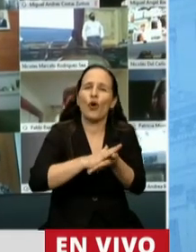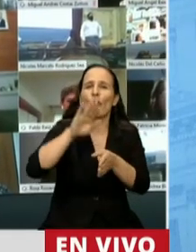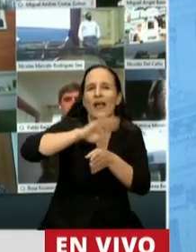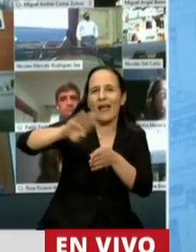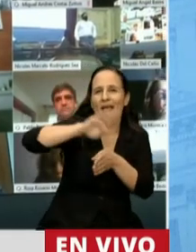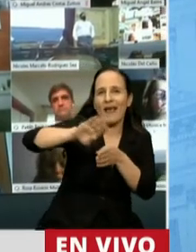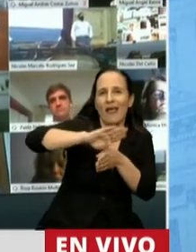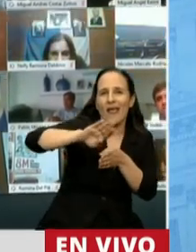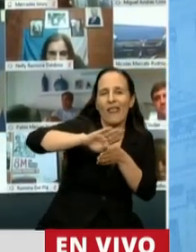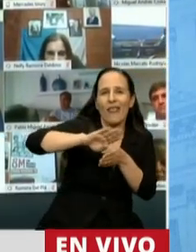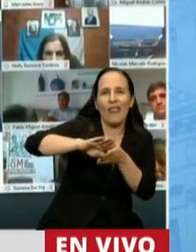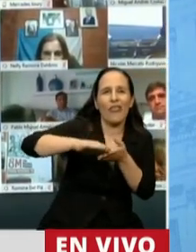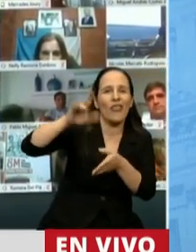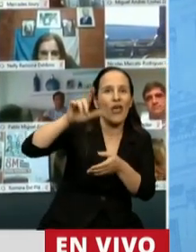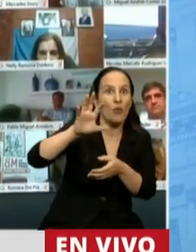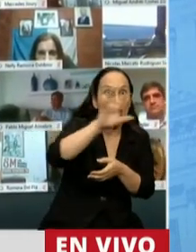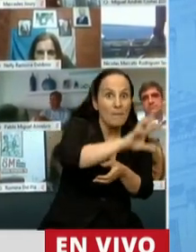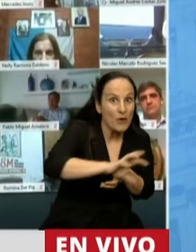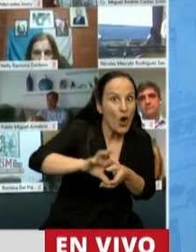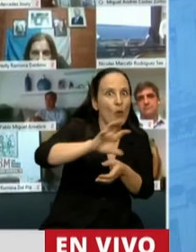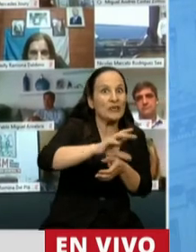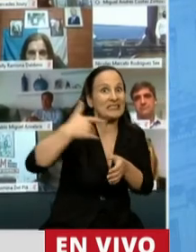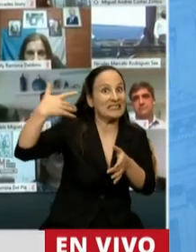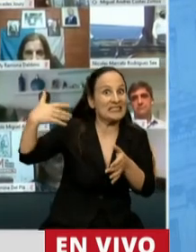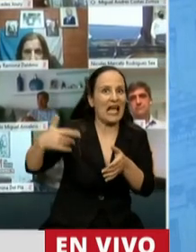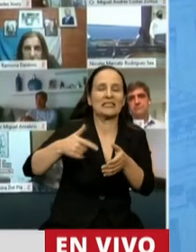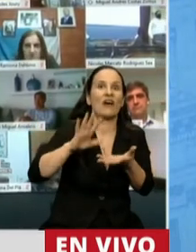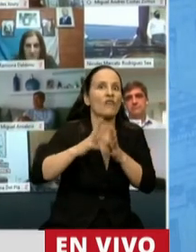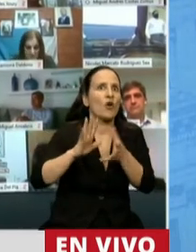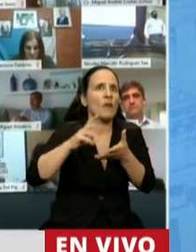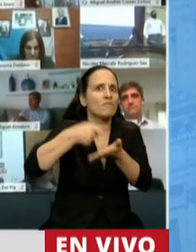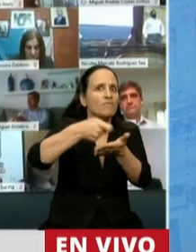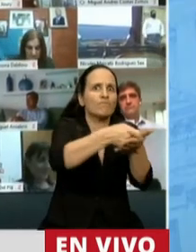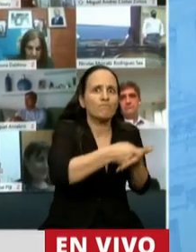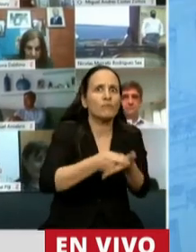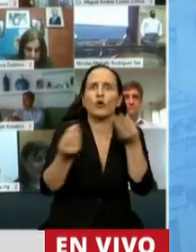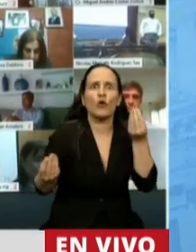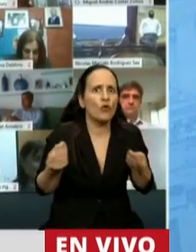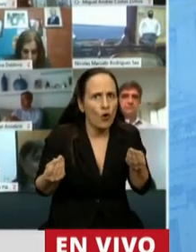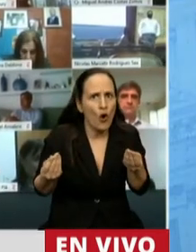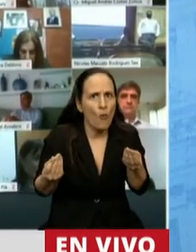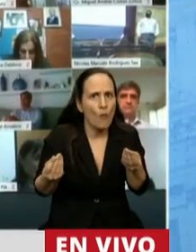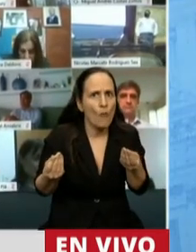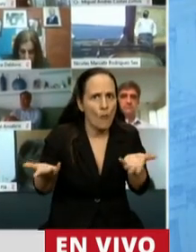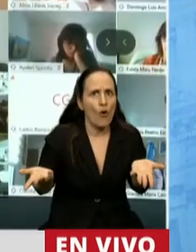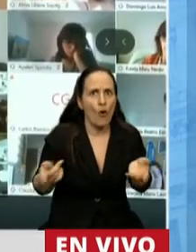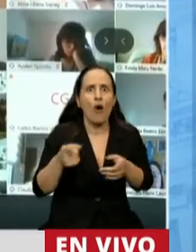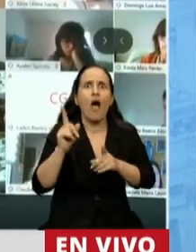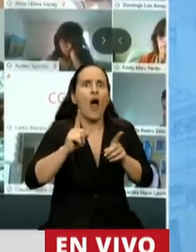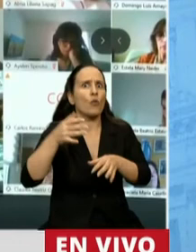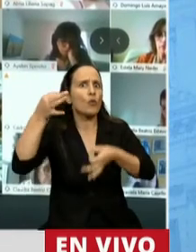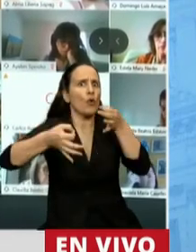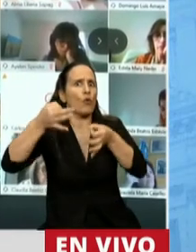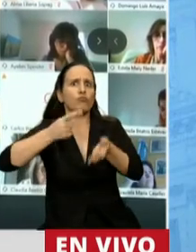deuda que ha contraído con provincias en los años anteriores, en los gobiernos anteriores, incluso algunas determinadas por sentencias